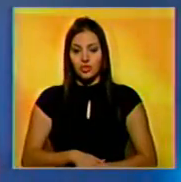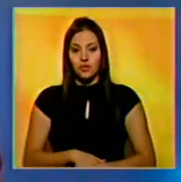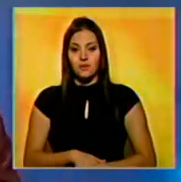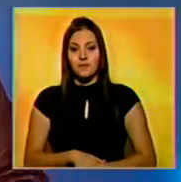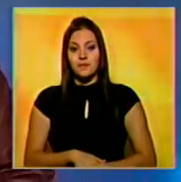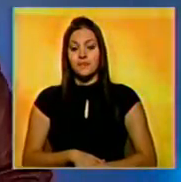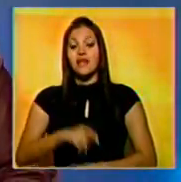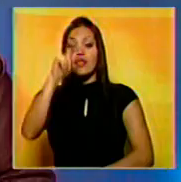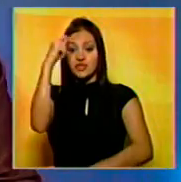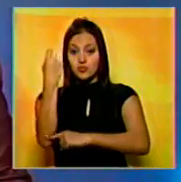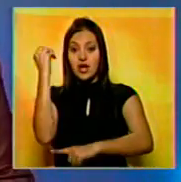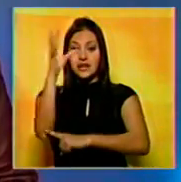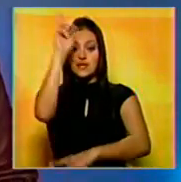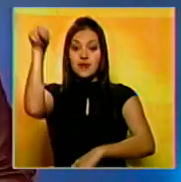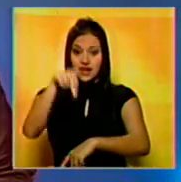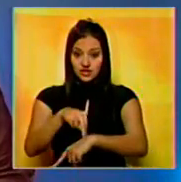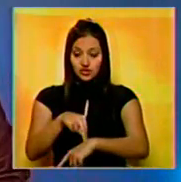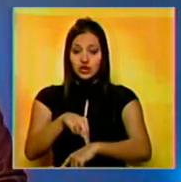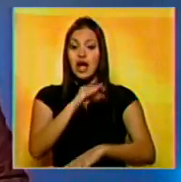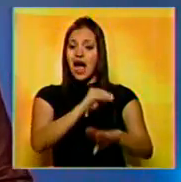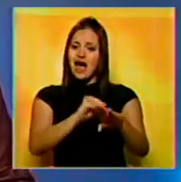El diputado de la Asamblea Nacional, William Ojeda, asegura... Gracias.